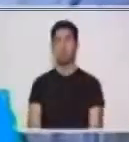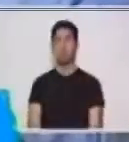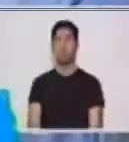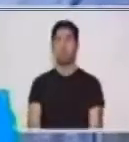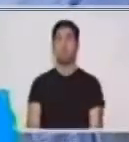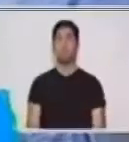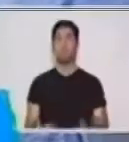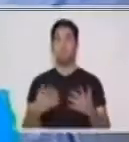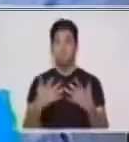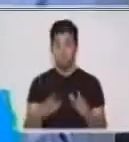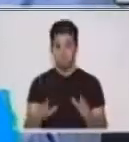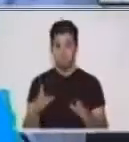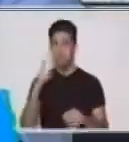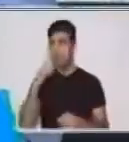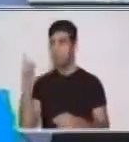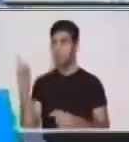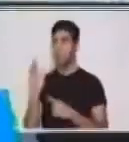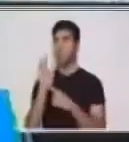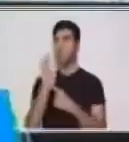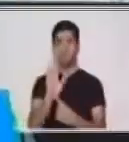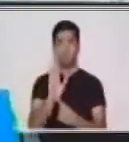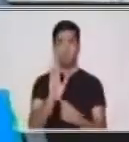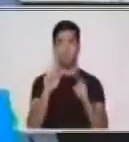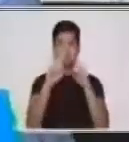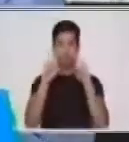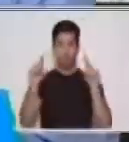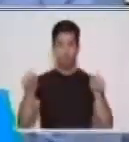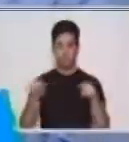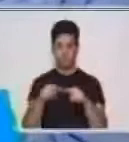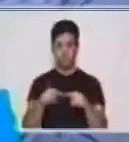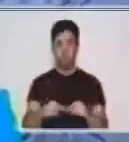quedó la figura de Hexágono.